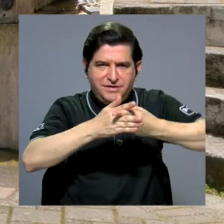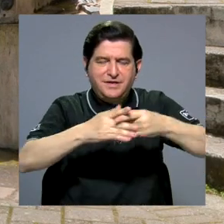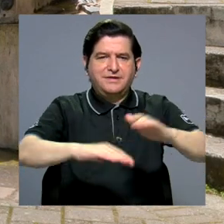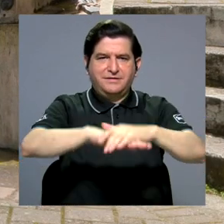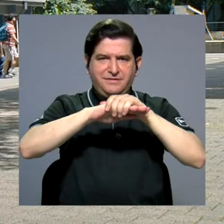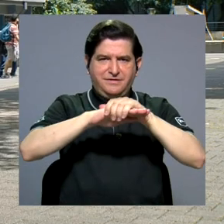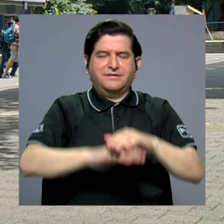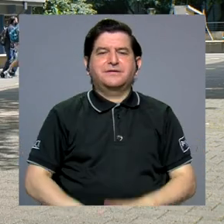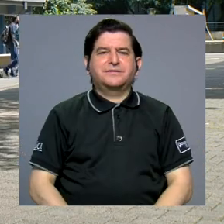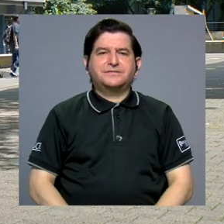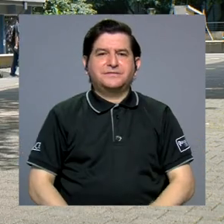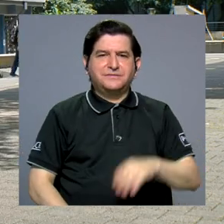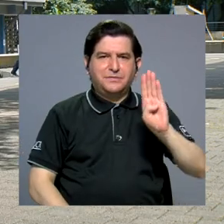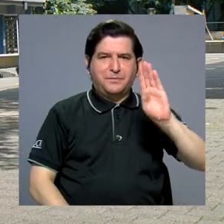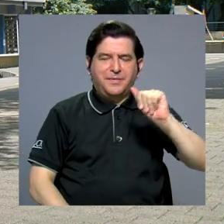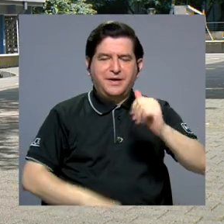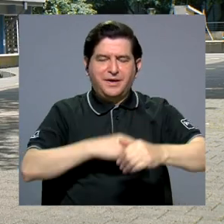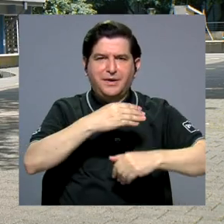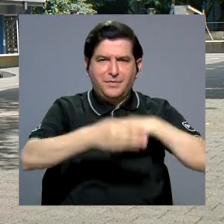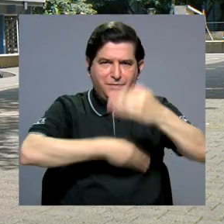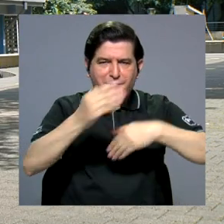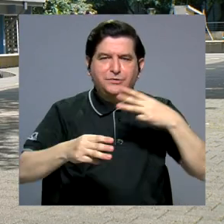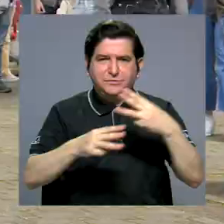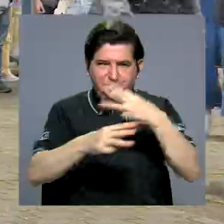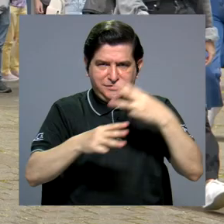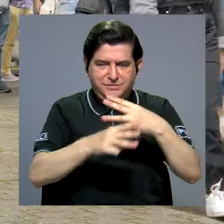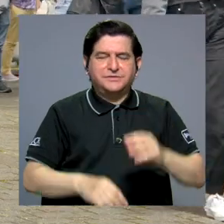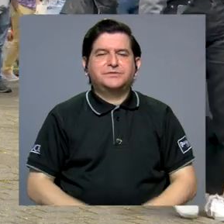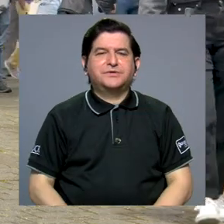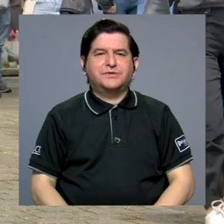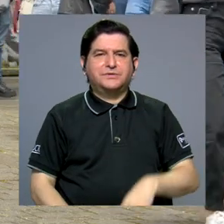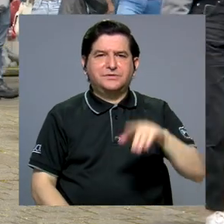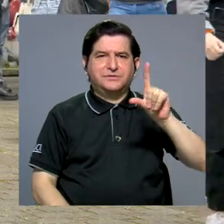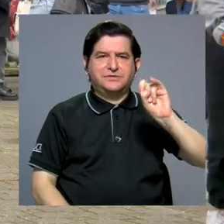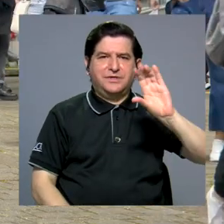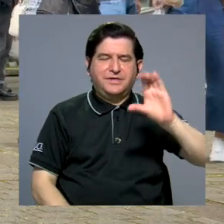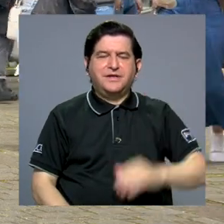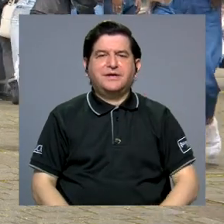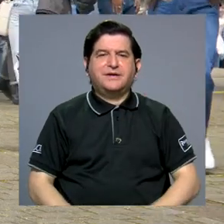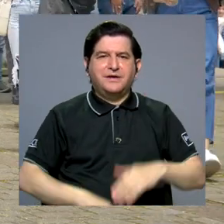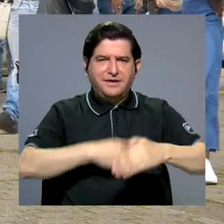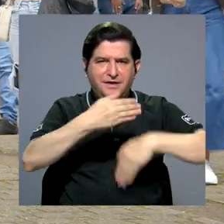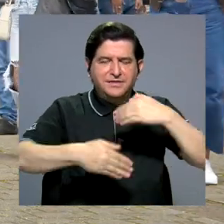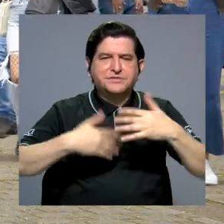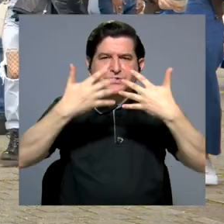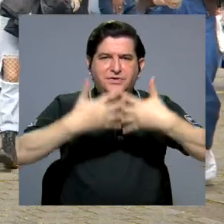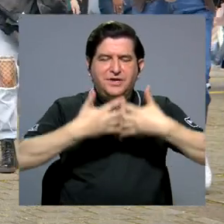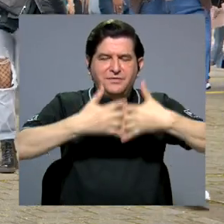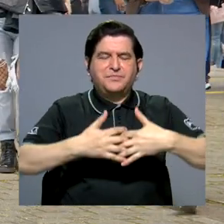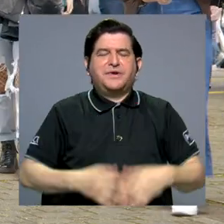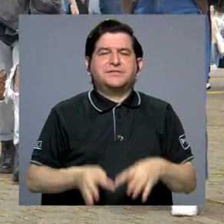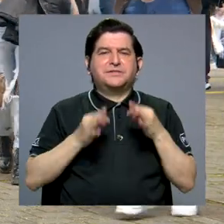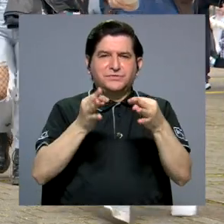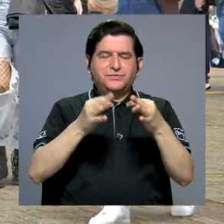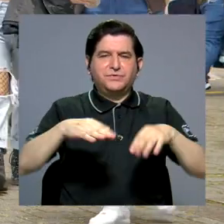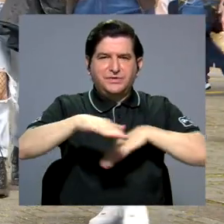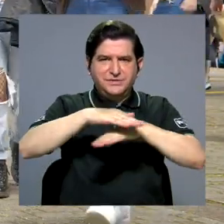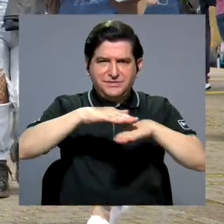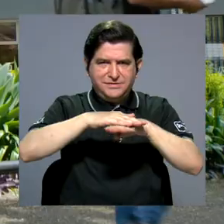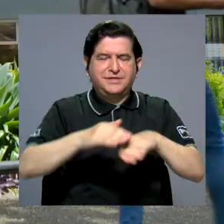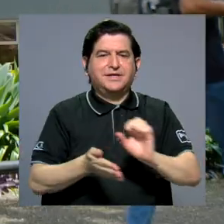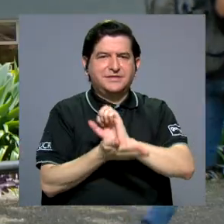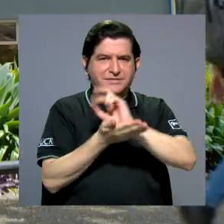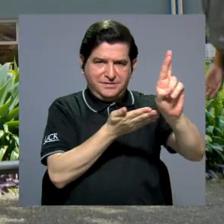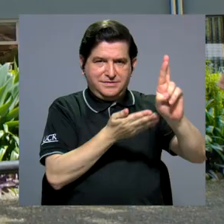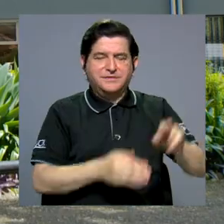en inglés, bachillerato de modelación matemática, licenciatura en gestión de empresas turísticas sostenibles en la sede de Occidente